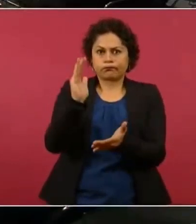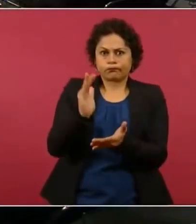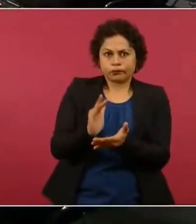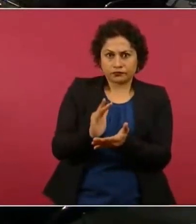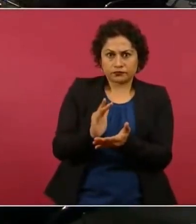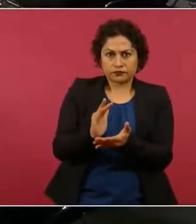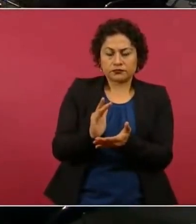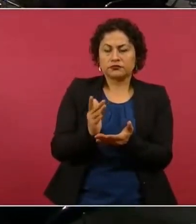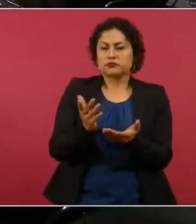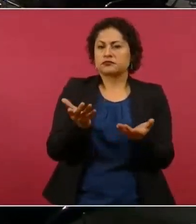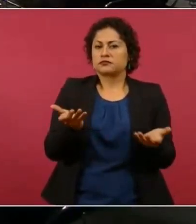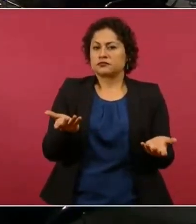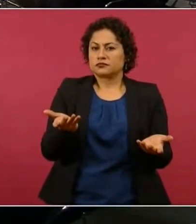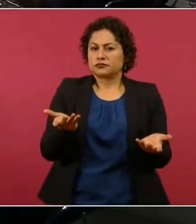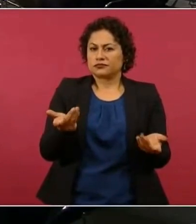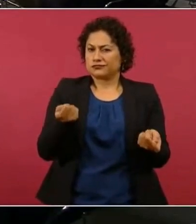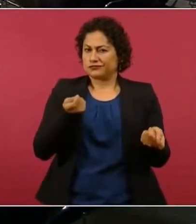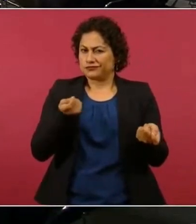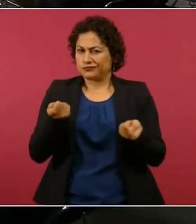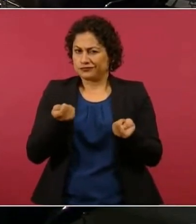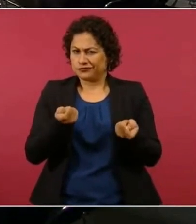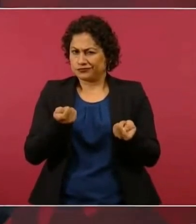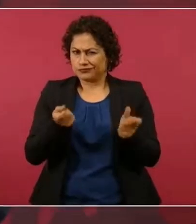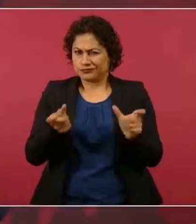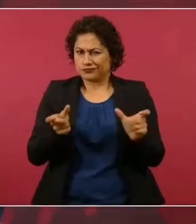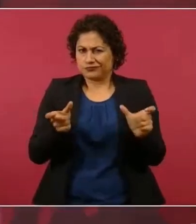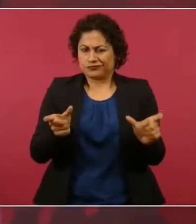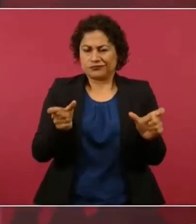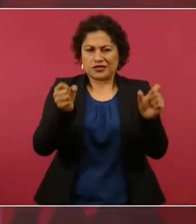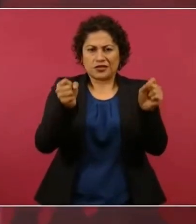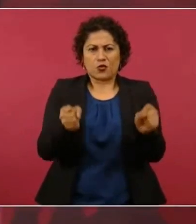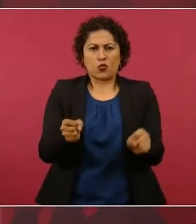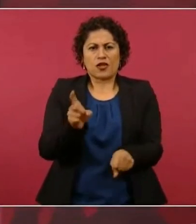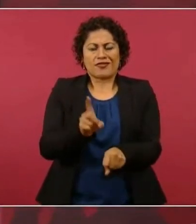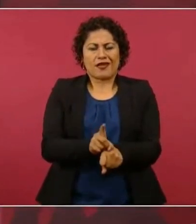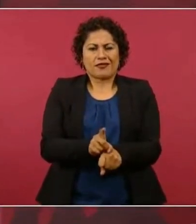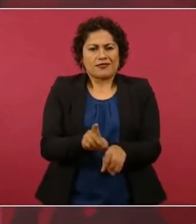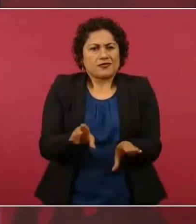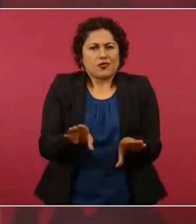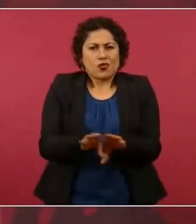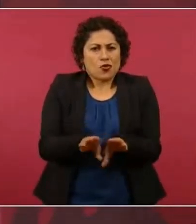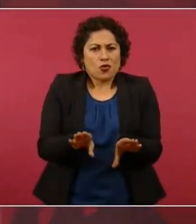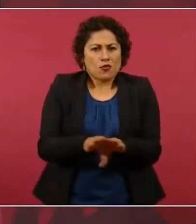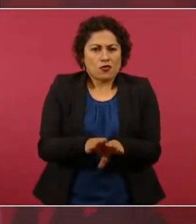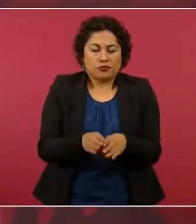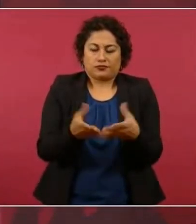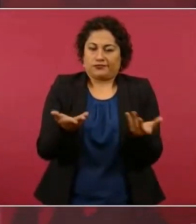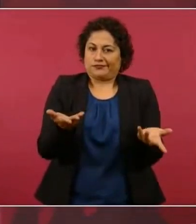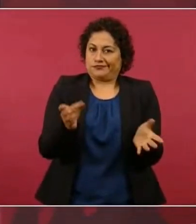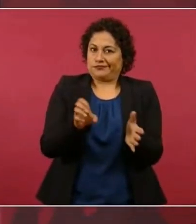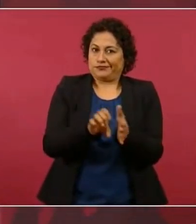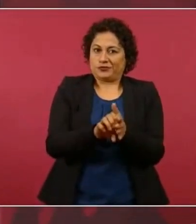pero qué seguridad en tránsito aéreo puede haber cuando llega una orden